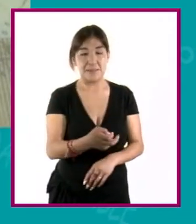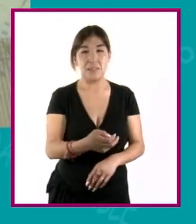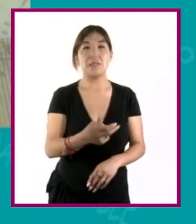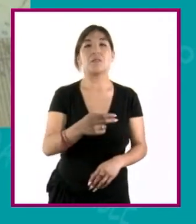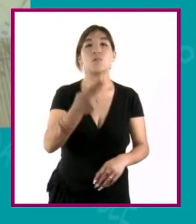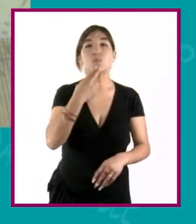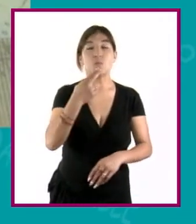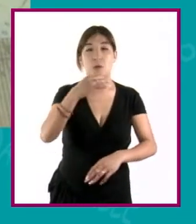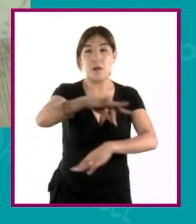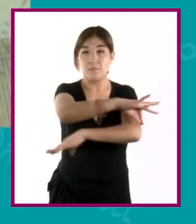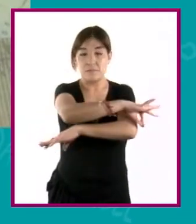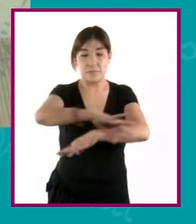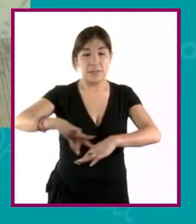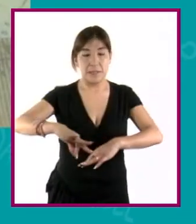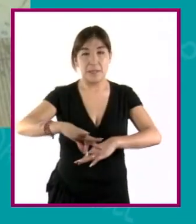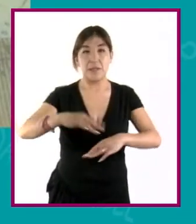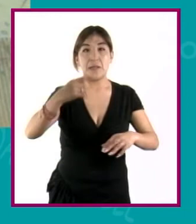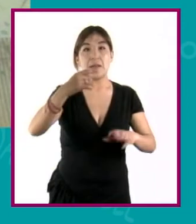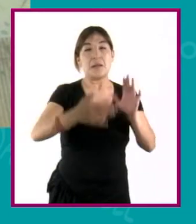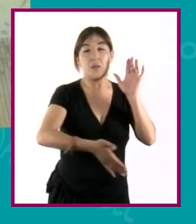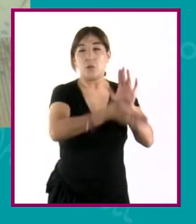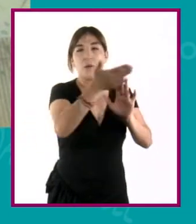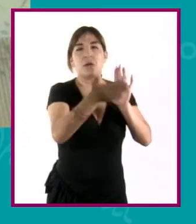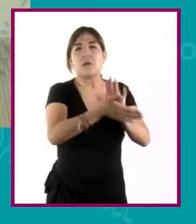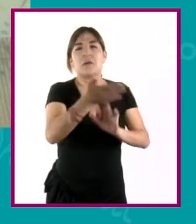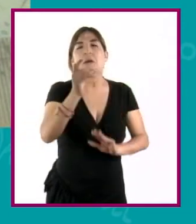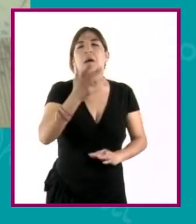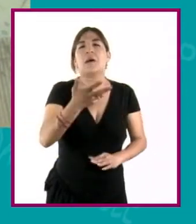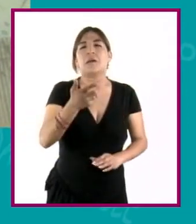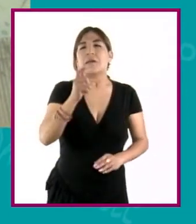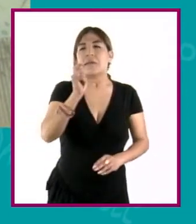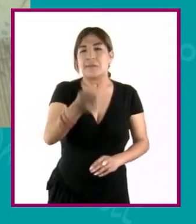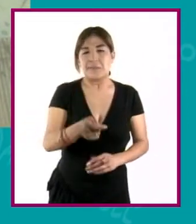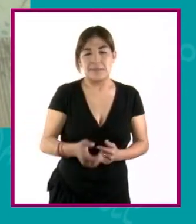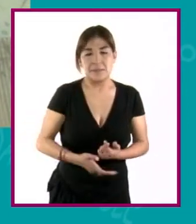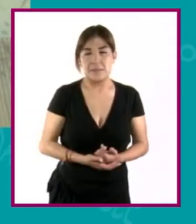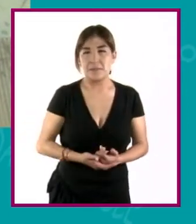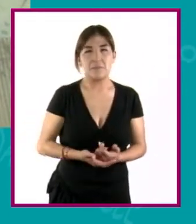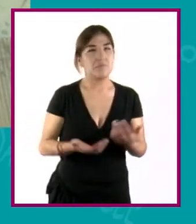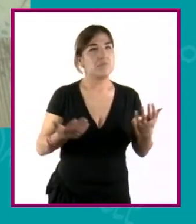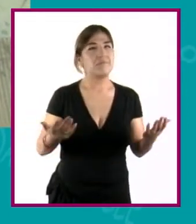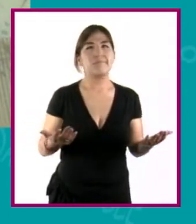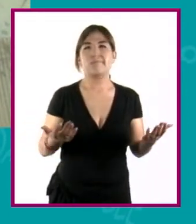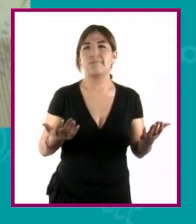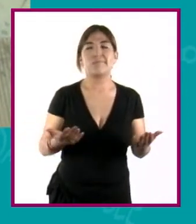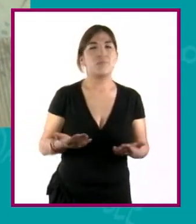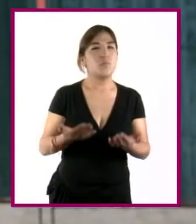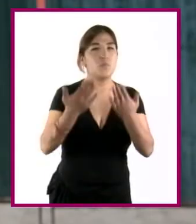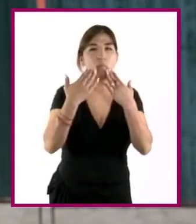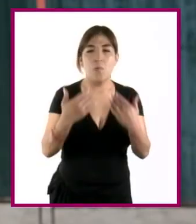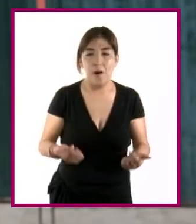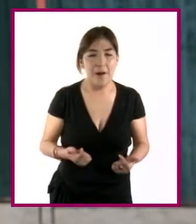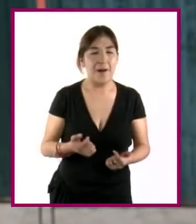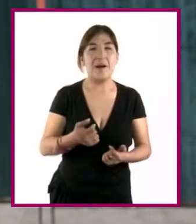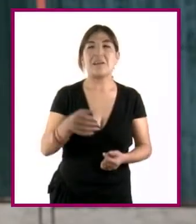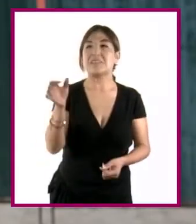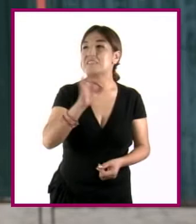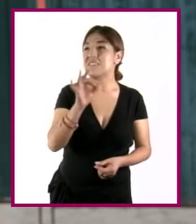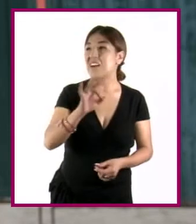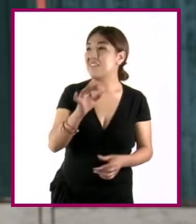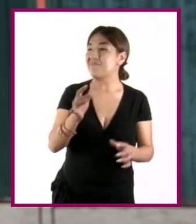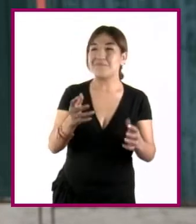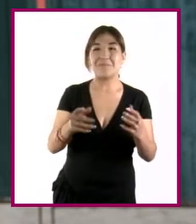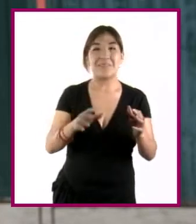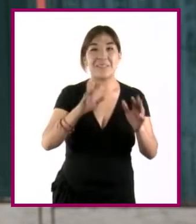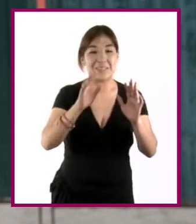plano, sobre todo para construir, pasan por el hecho de que no hay posibilidad de falla cuando algo